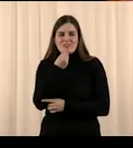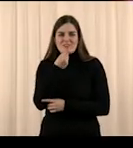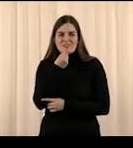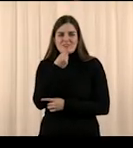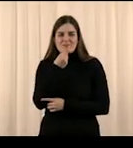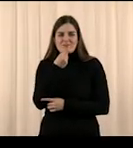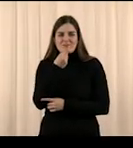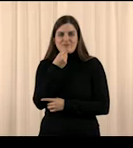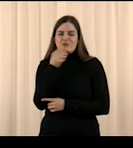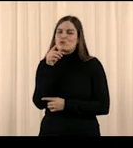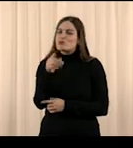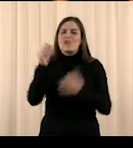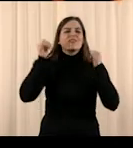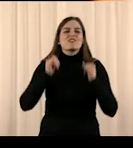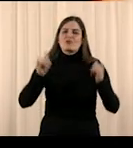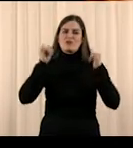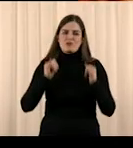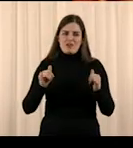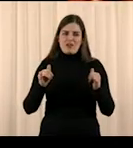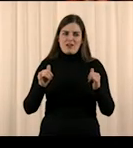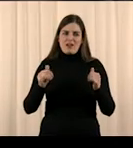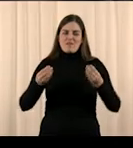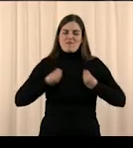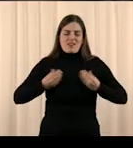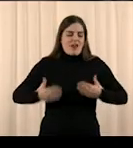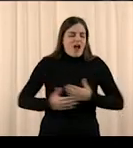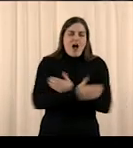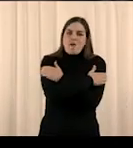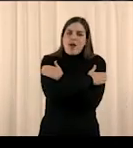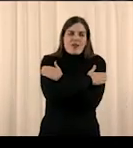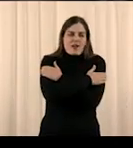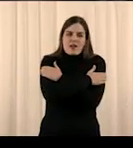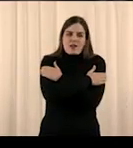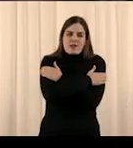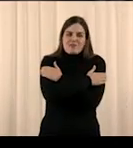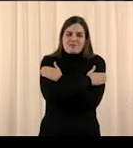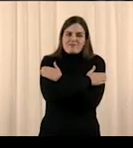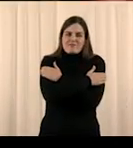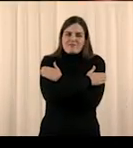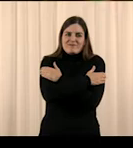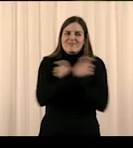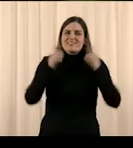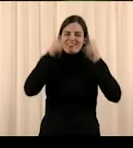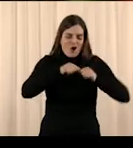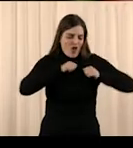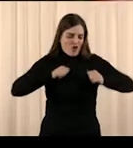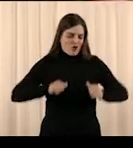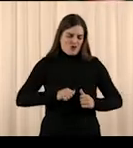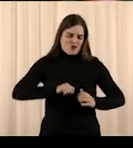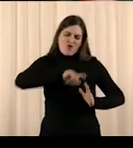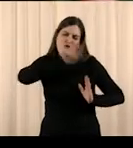Deleítate. Abraza la vida. Abarca toda la alegría que tu corazón quiere que sientas.